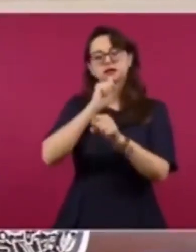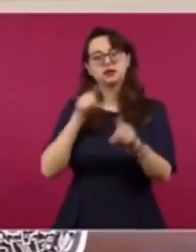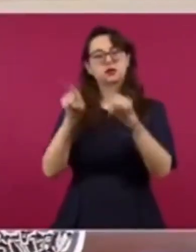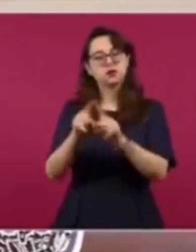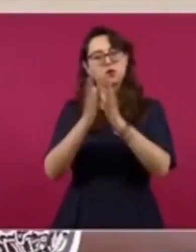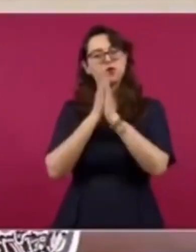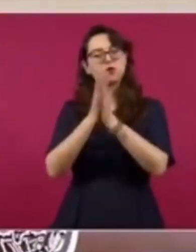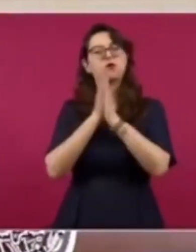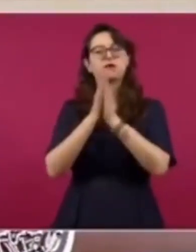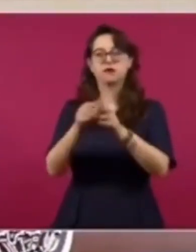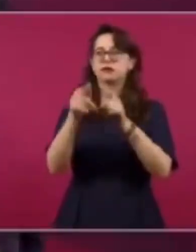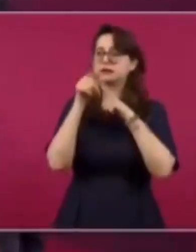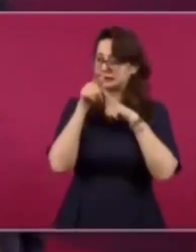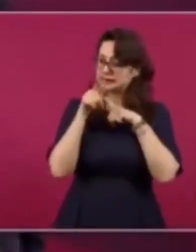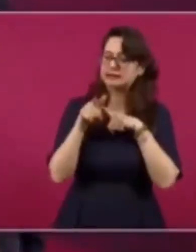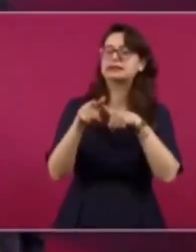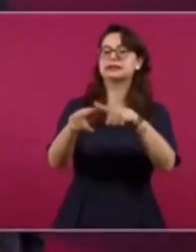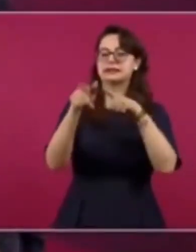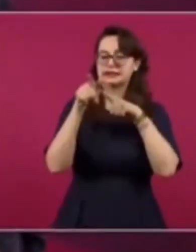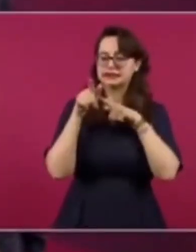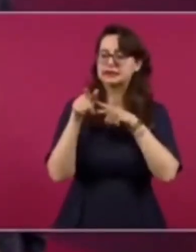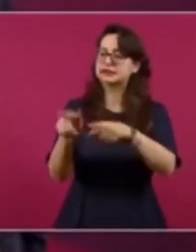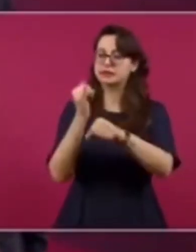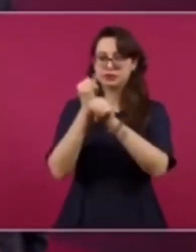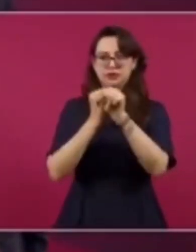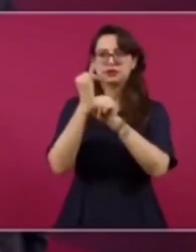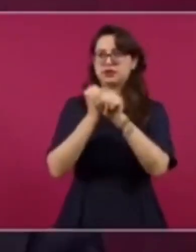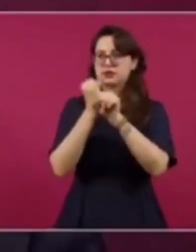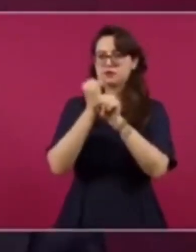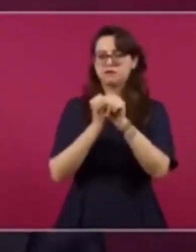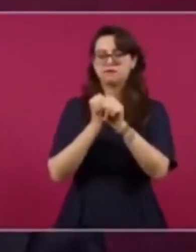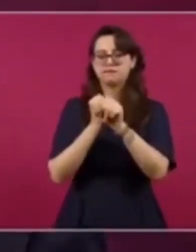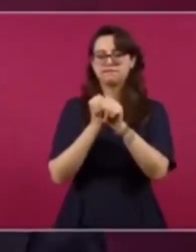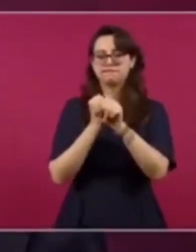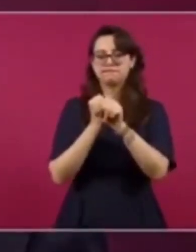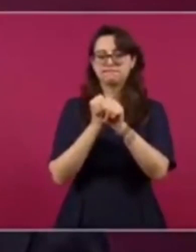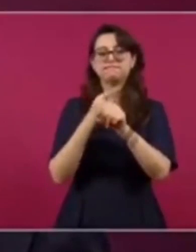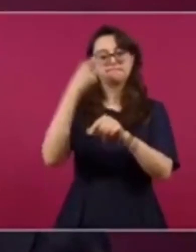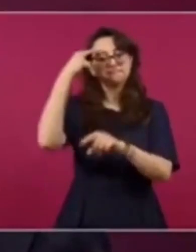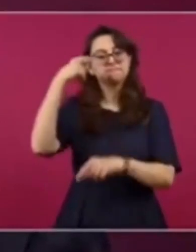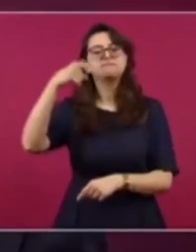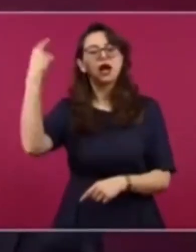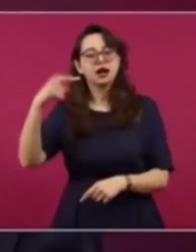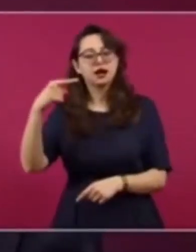con la investigación judicial para que